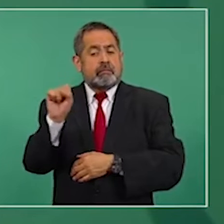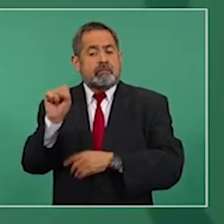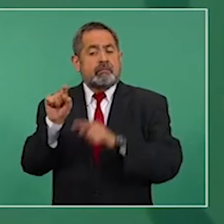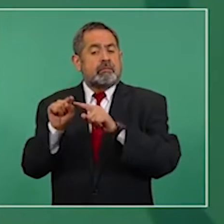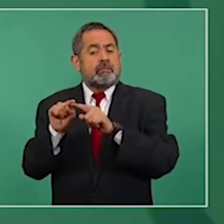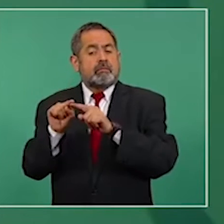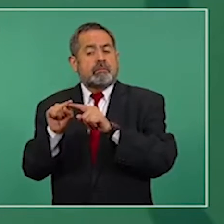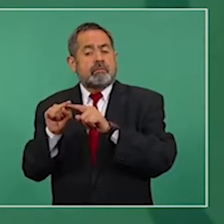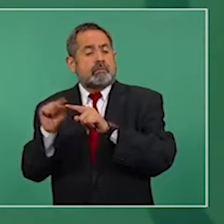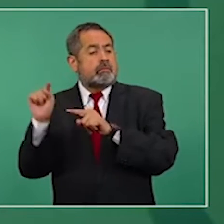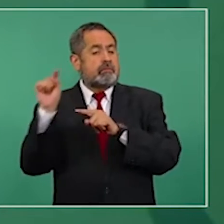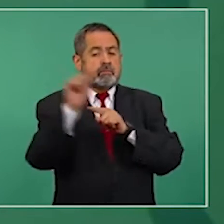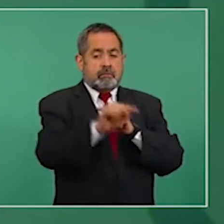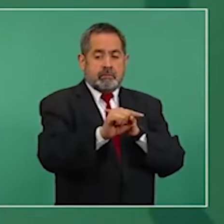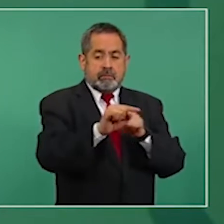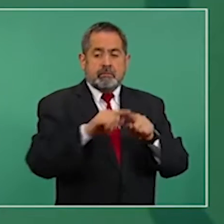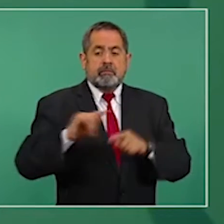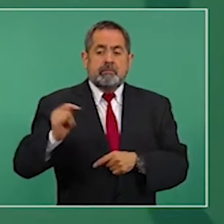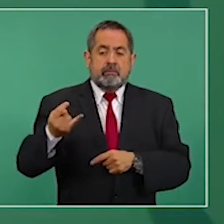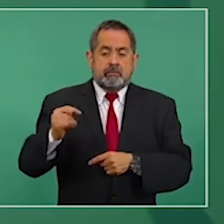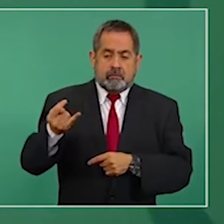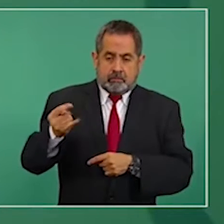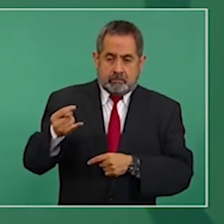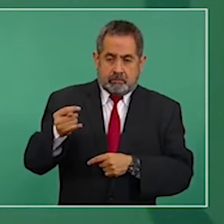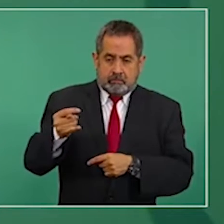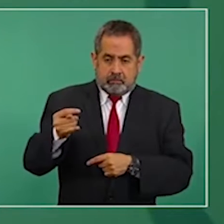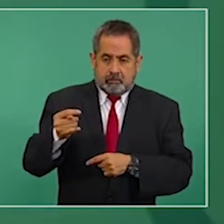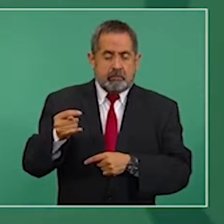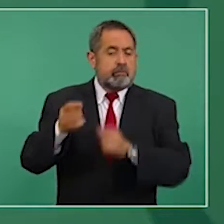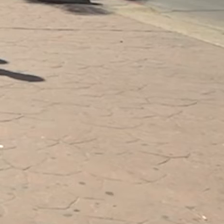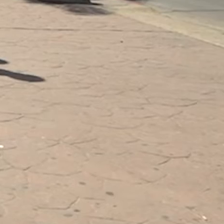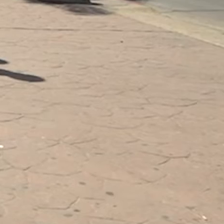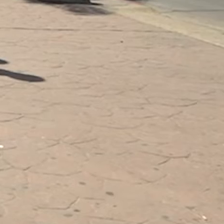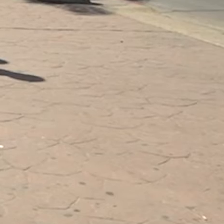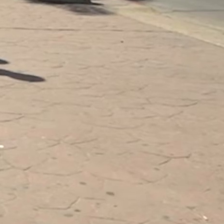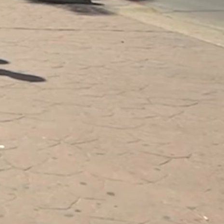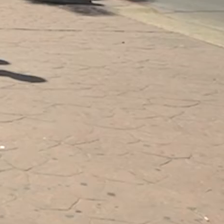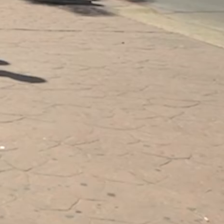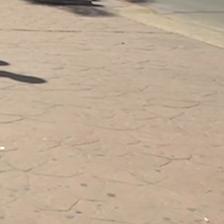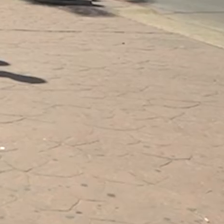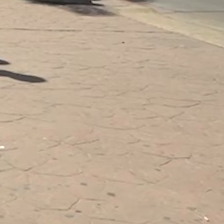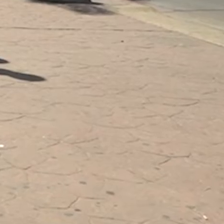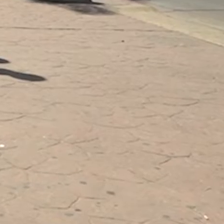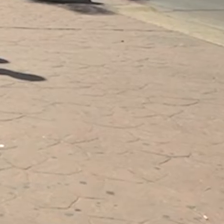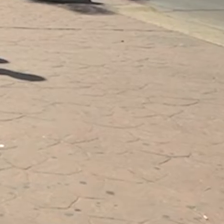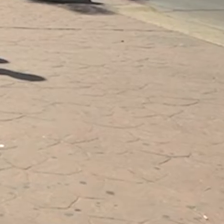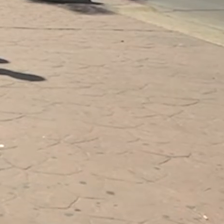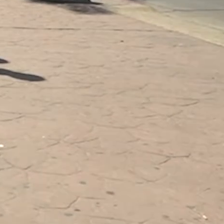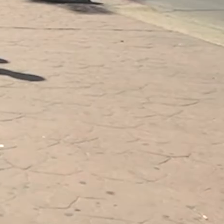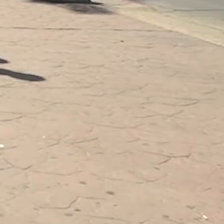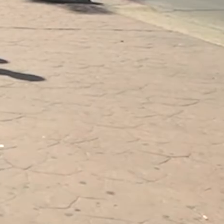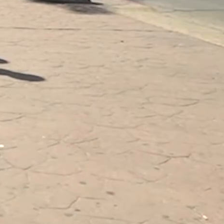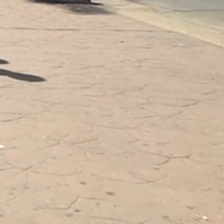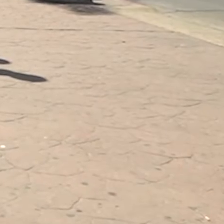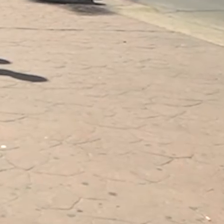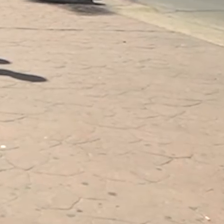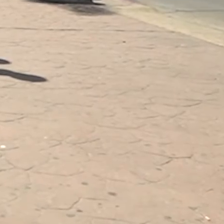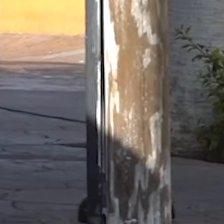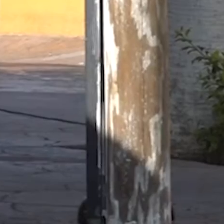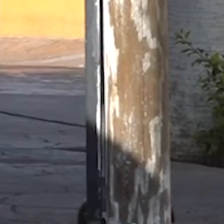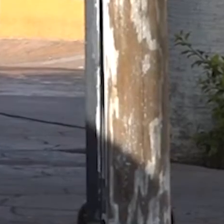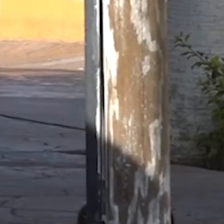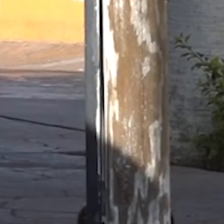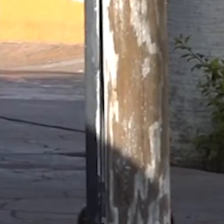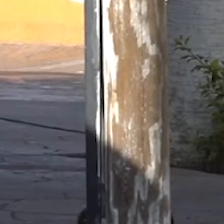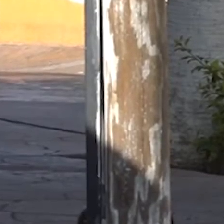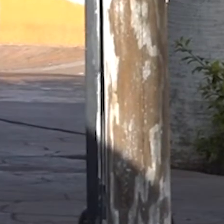Será el próximo sábado 11 de diciembre cuando el presidente Andrés Manuel López Obrador realice una visita a la ciudad de Tijuana, Baja California, en donde en días previos